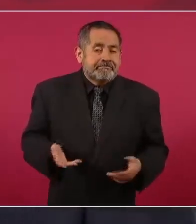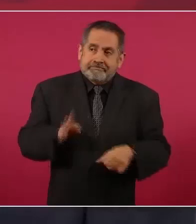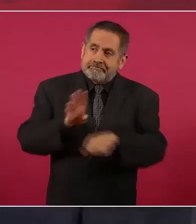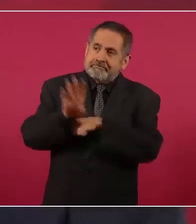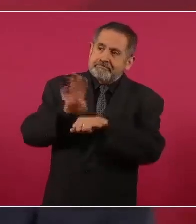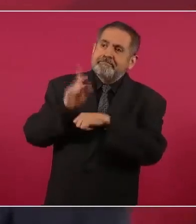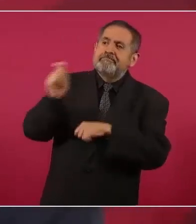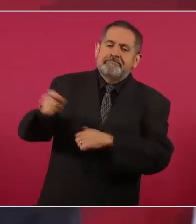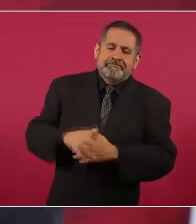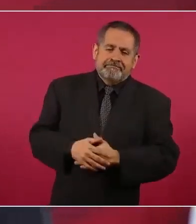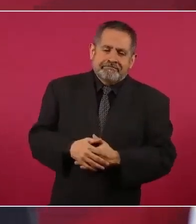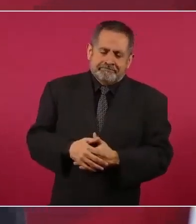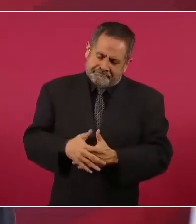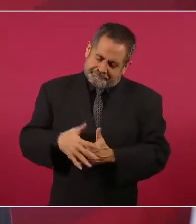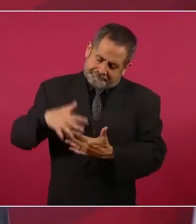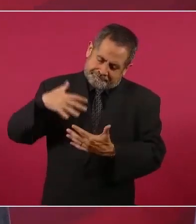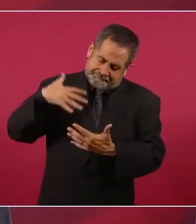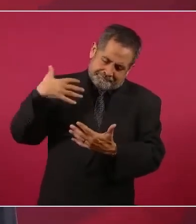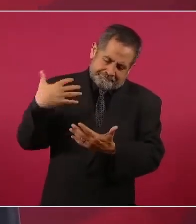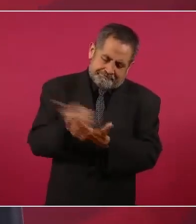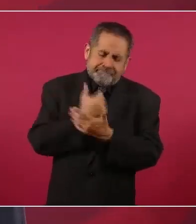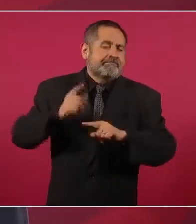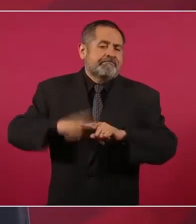Ganó Lula.